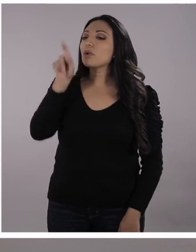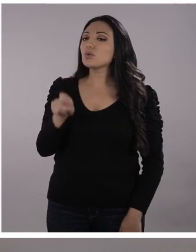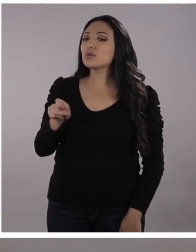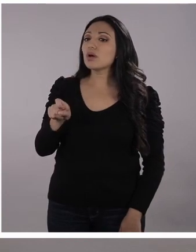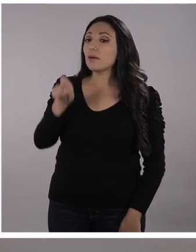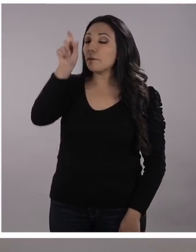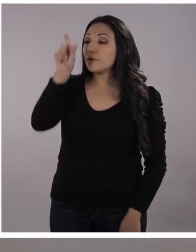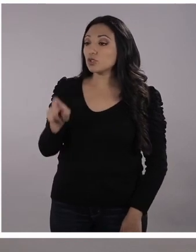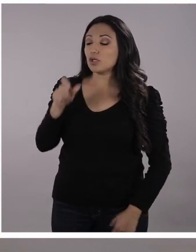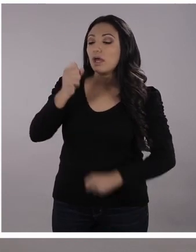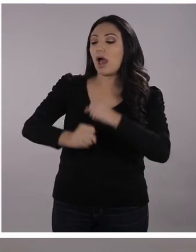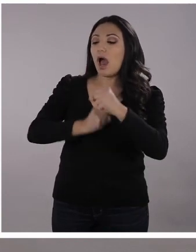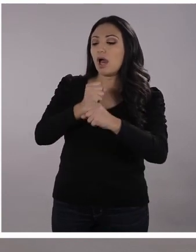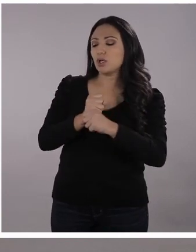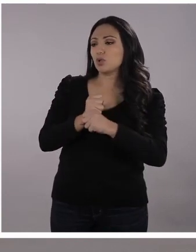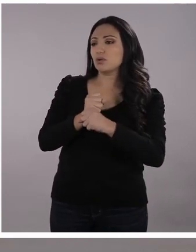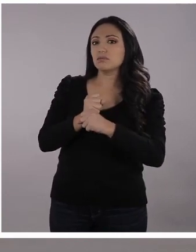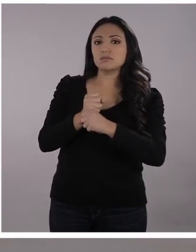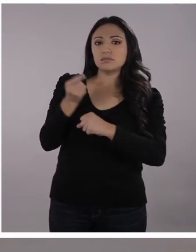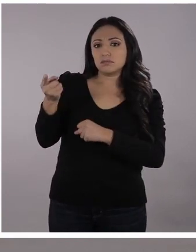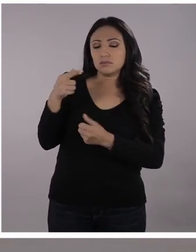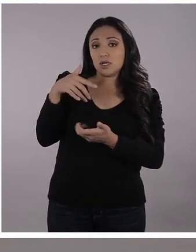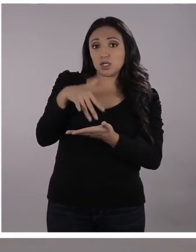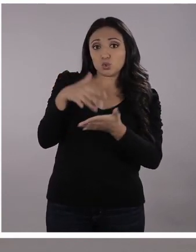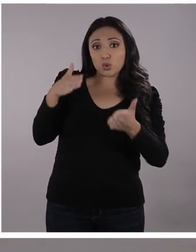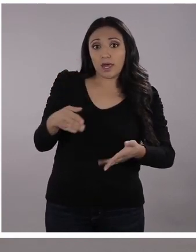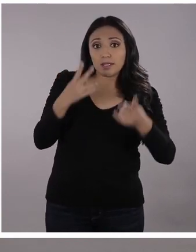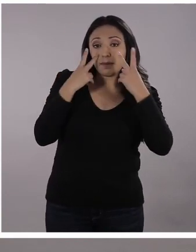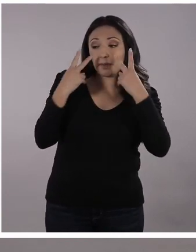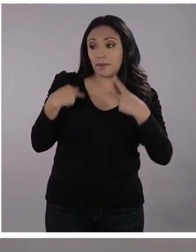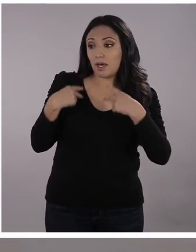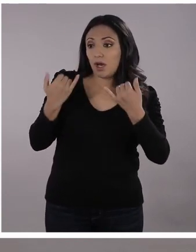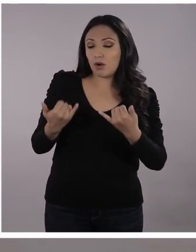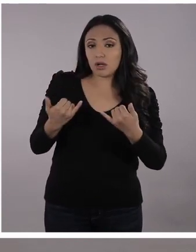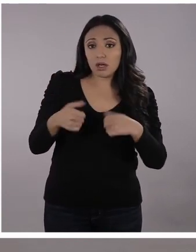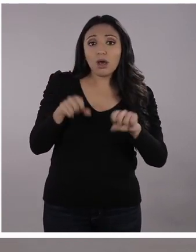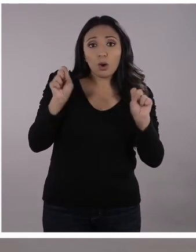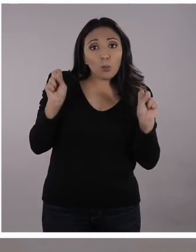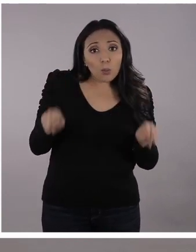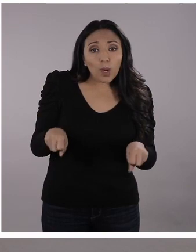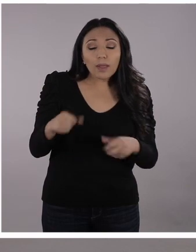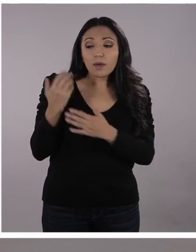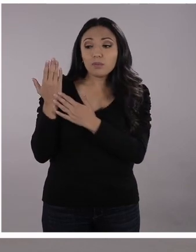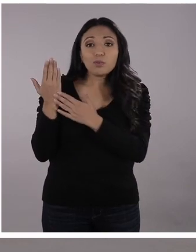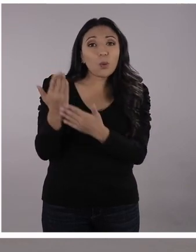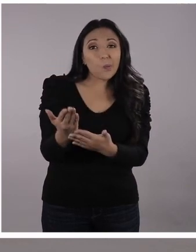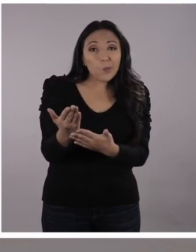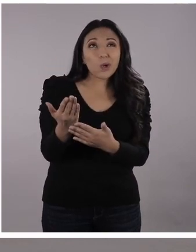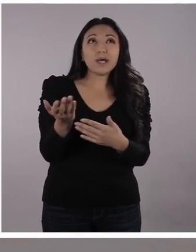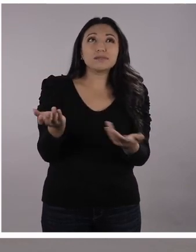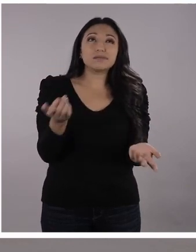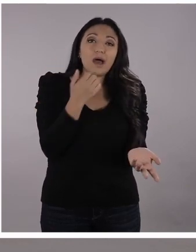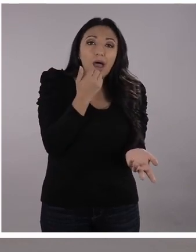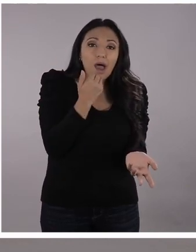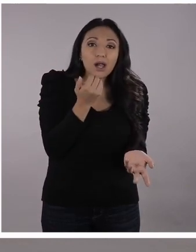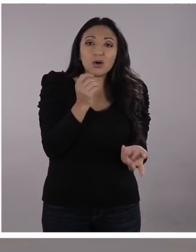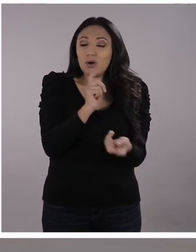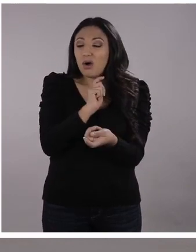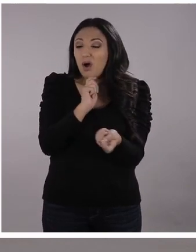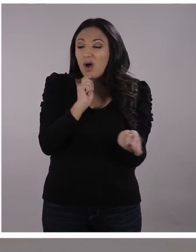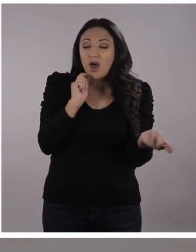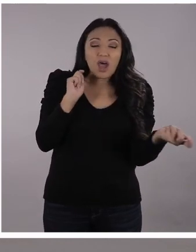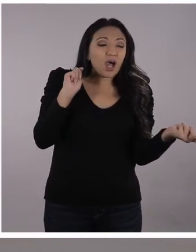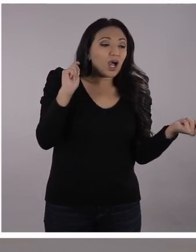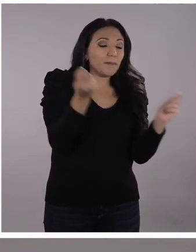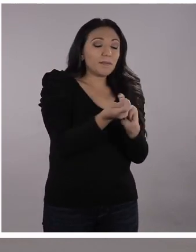que un joven de la edad de los chicos y chicas que nos están mirando podría hacer una propuesta como para transformar la